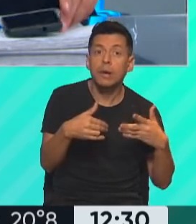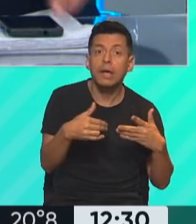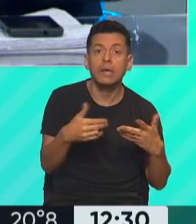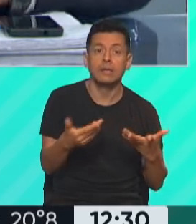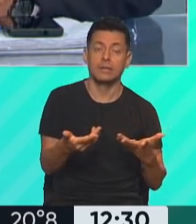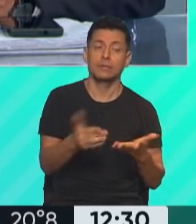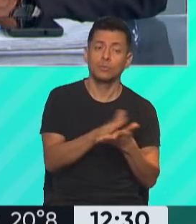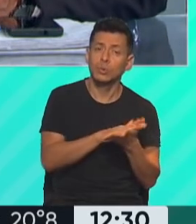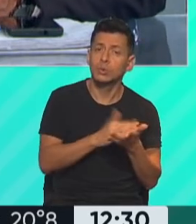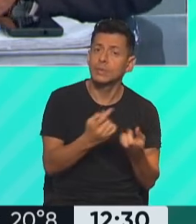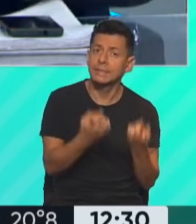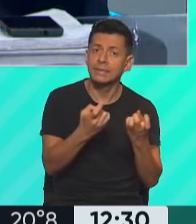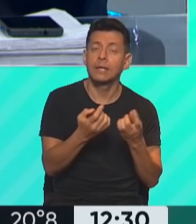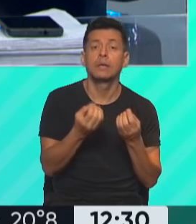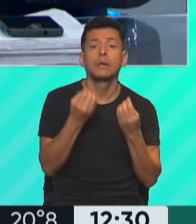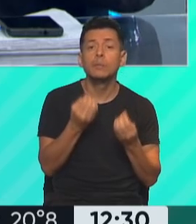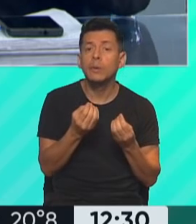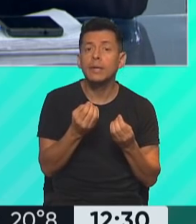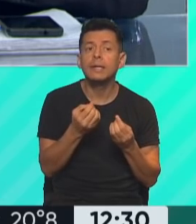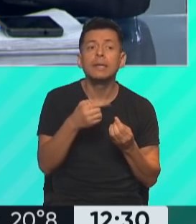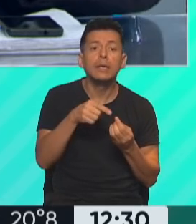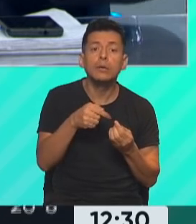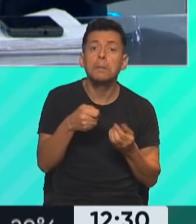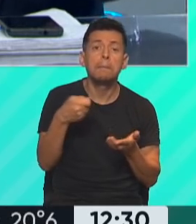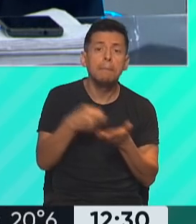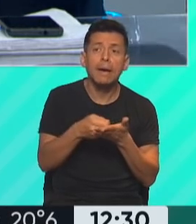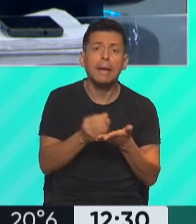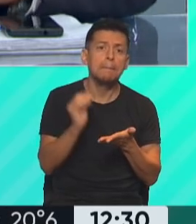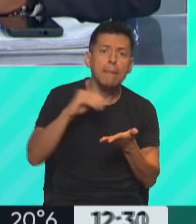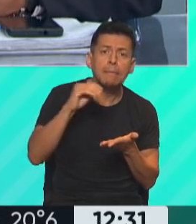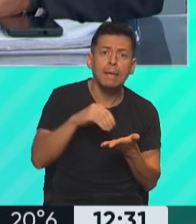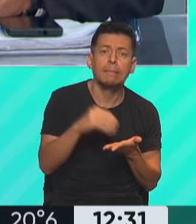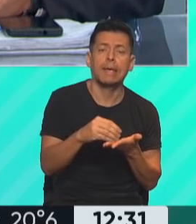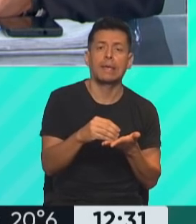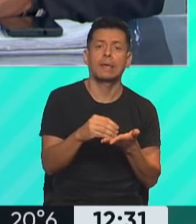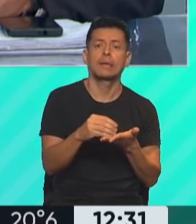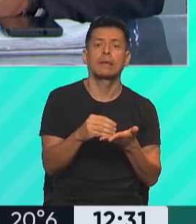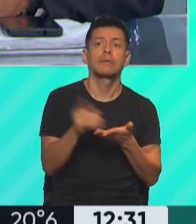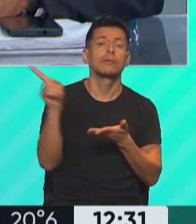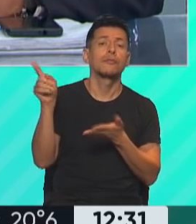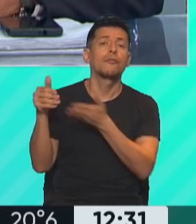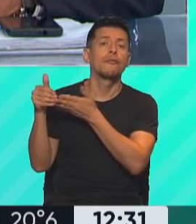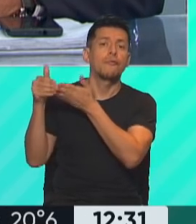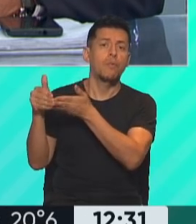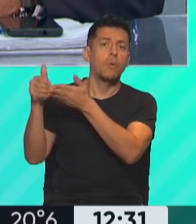resolver el conflicto. ¿Por qué? Porque pagan un cargo extra sobre los buques que están